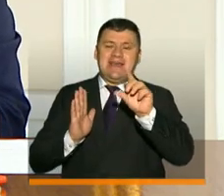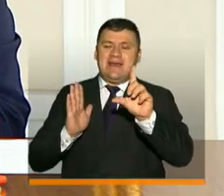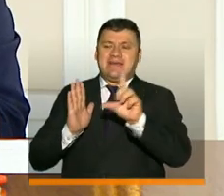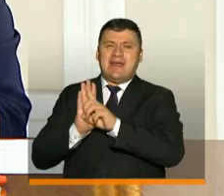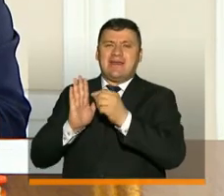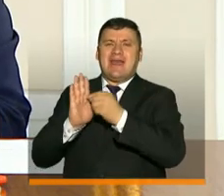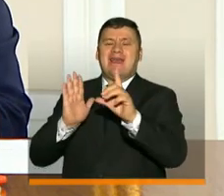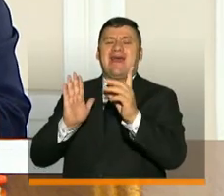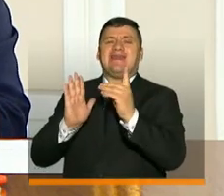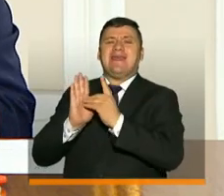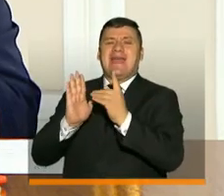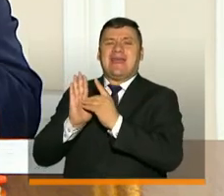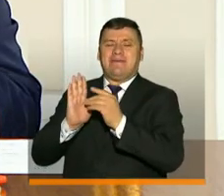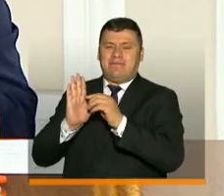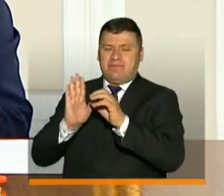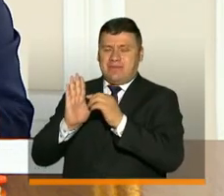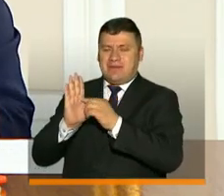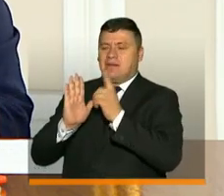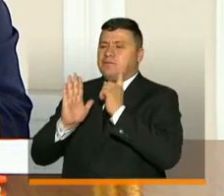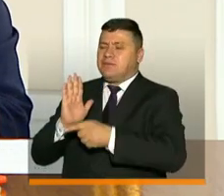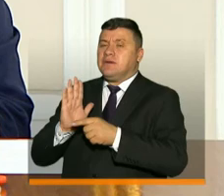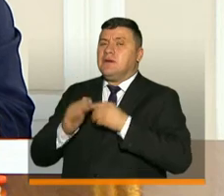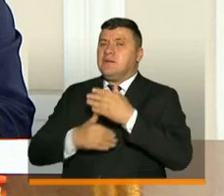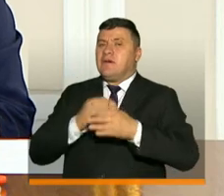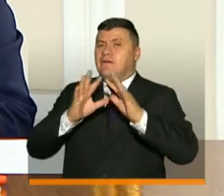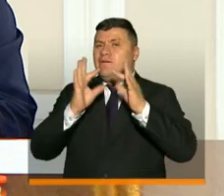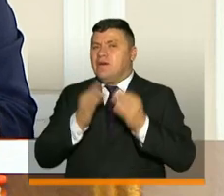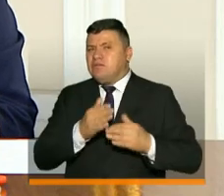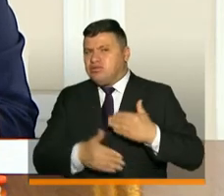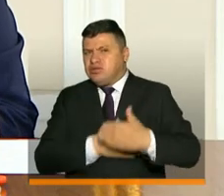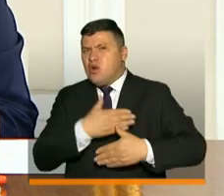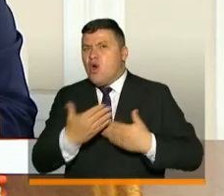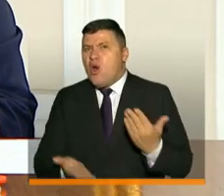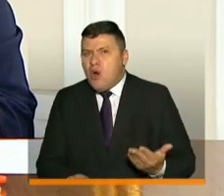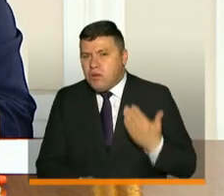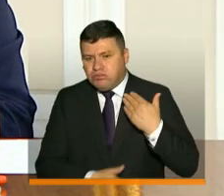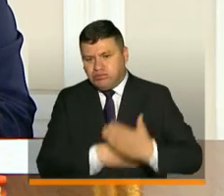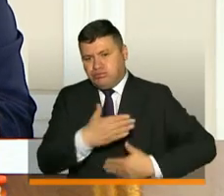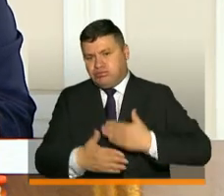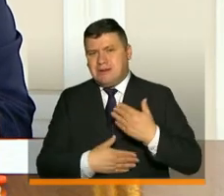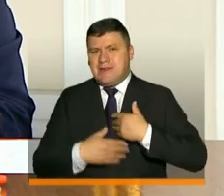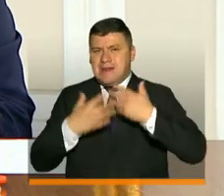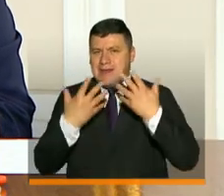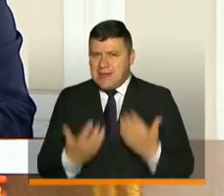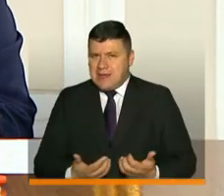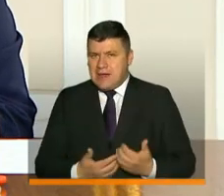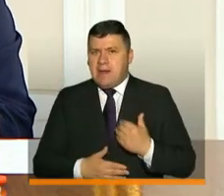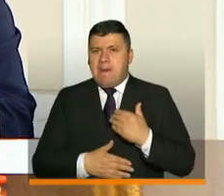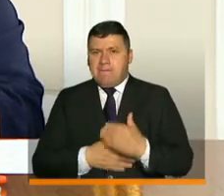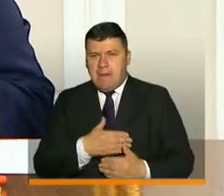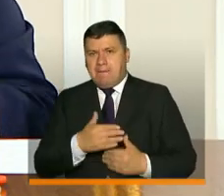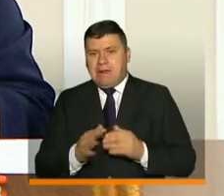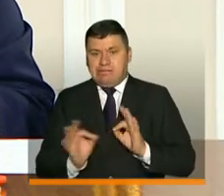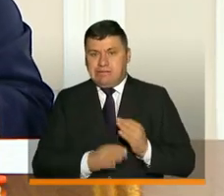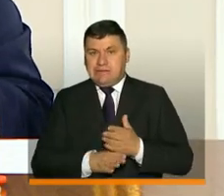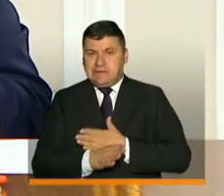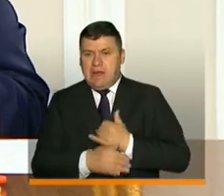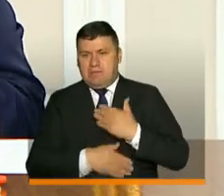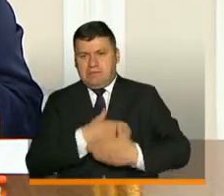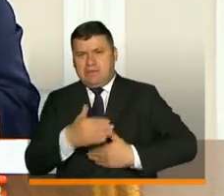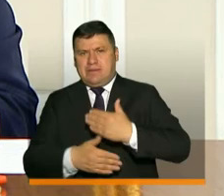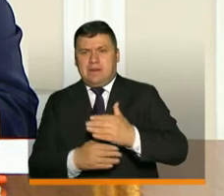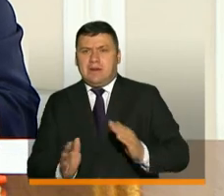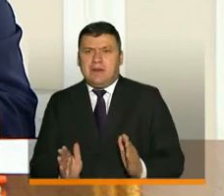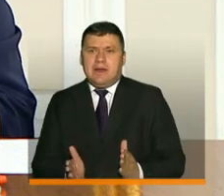al proceso que le hemos venido informando a las familias colombianas de cómo queremos ir adelantando un proceso